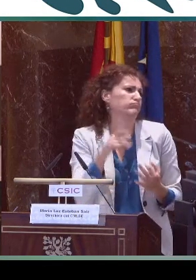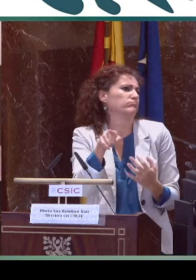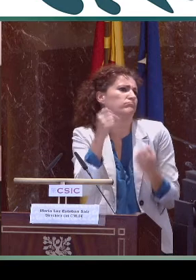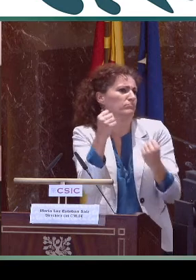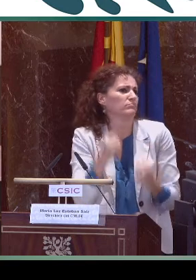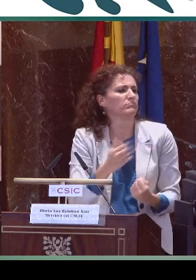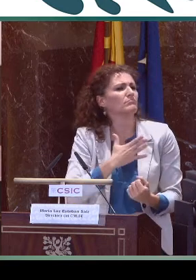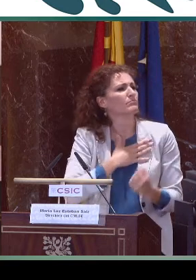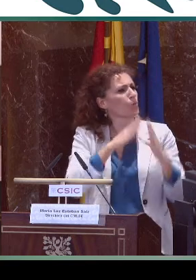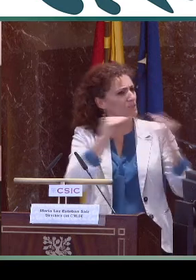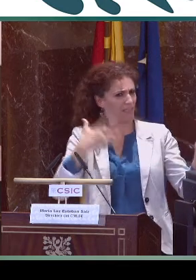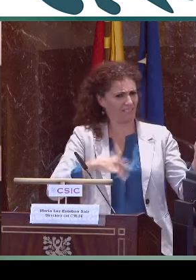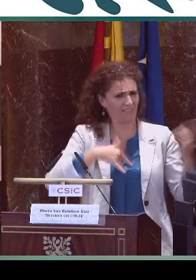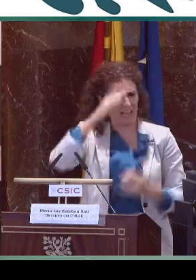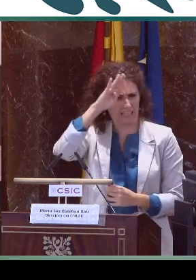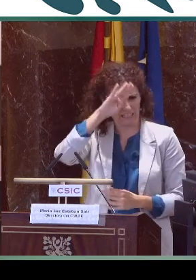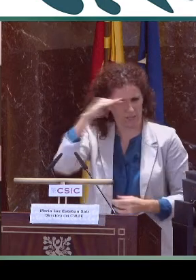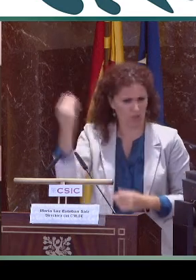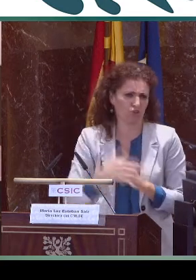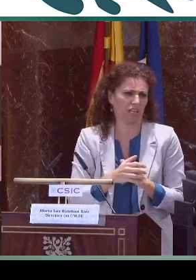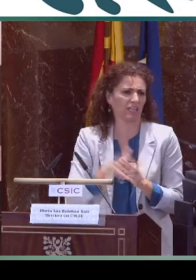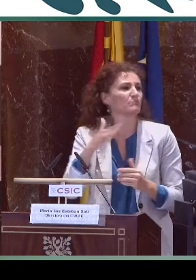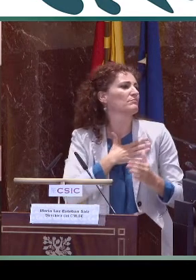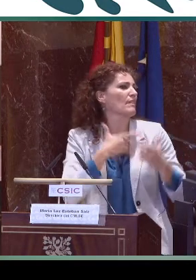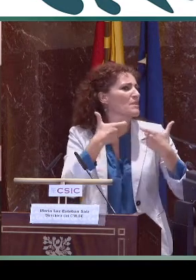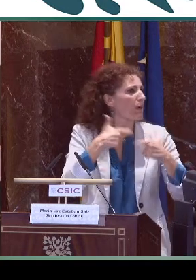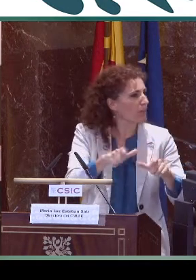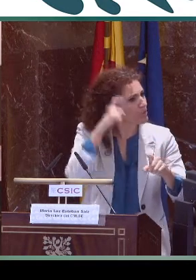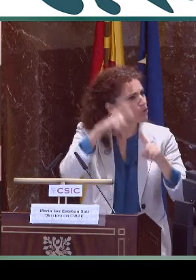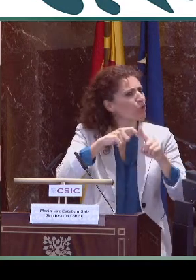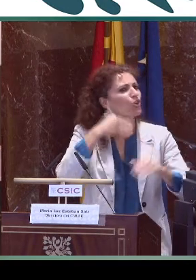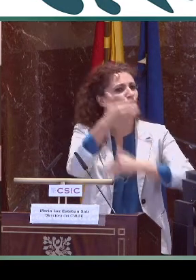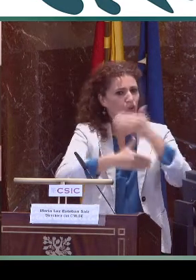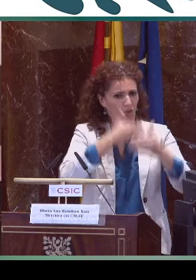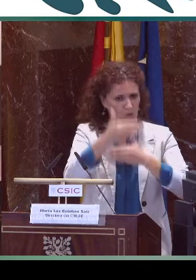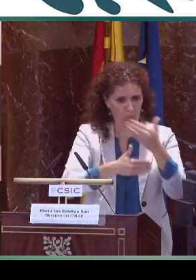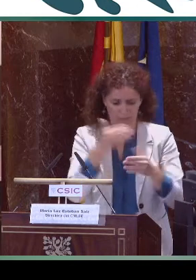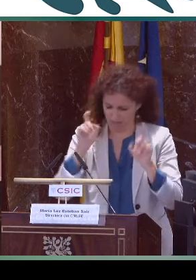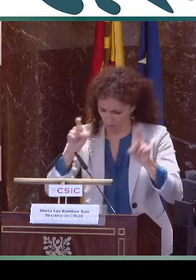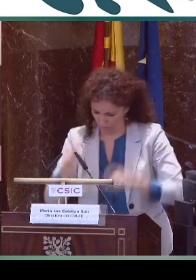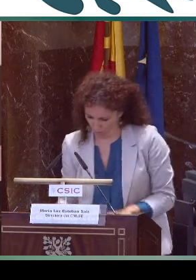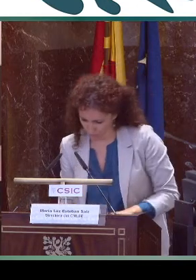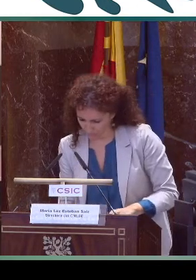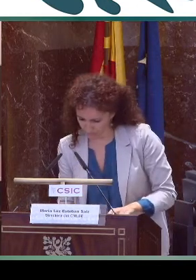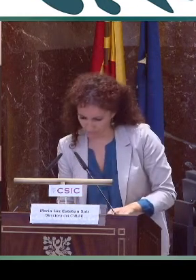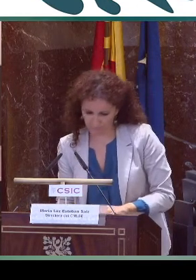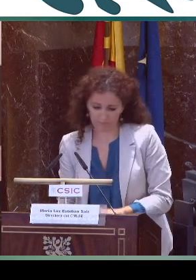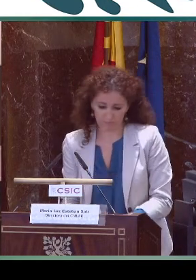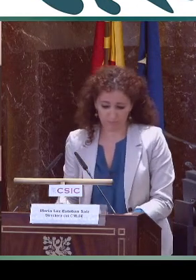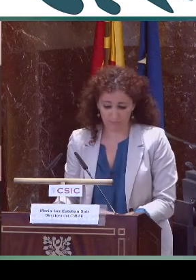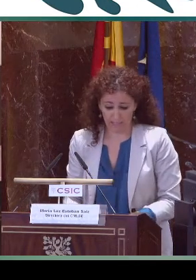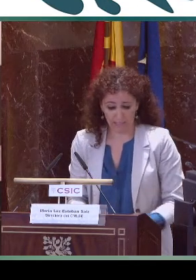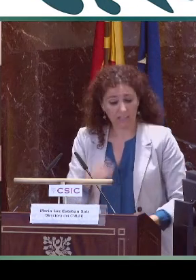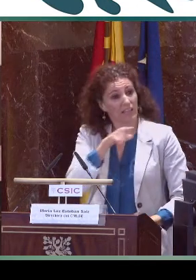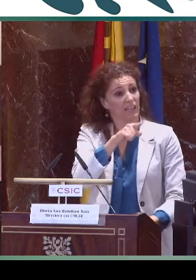Tenemos un programa muy intenso, contamos con dos ponencias principales, una desarrollada por Isabel Reyes, del Departamento de Psicología Evolutiva de la Universidad de